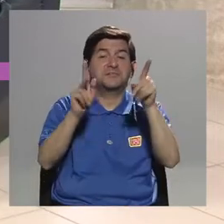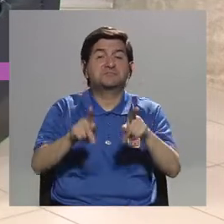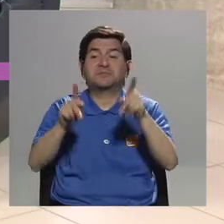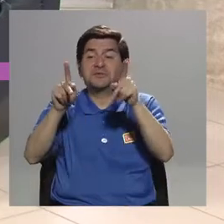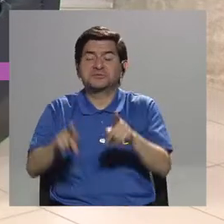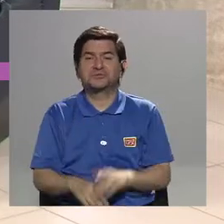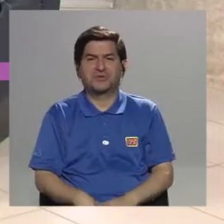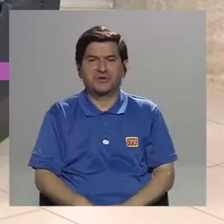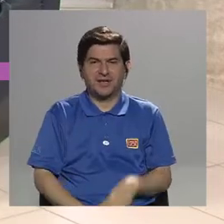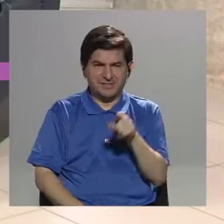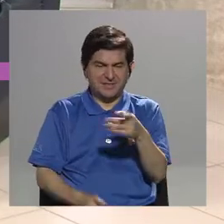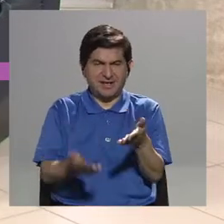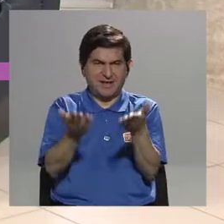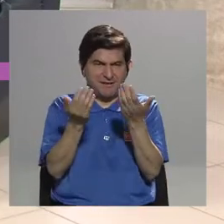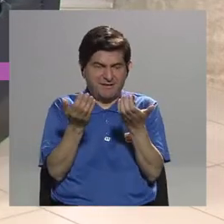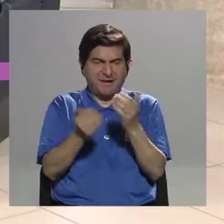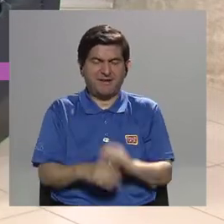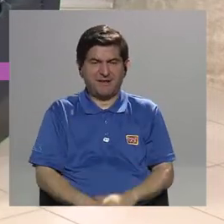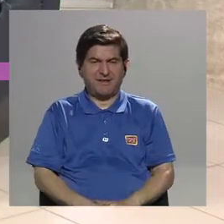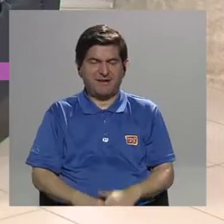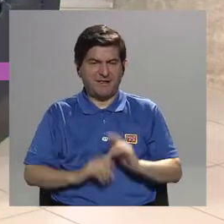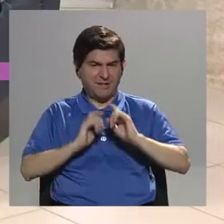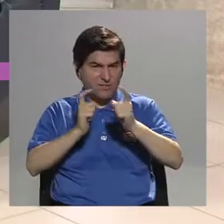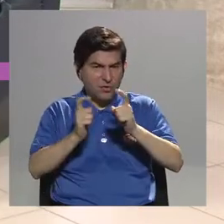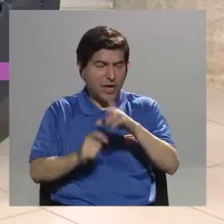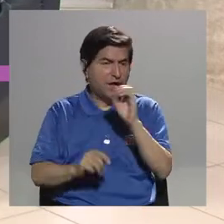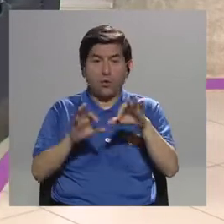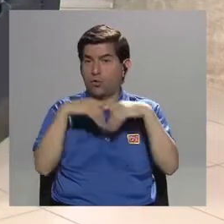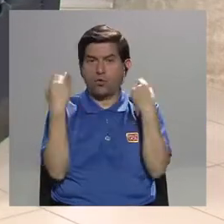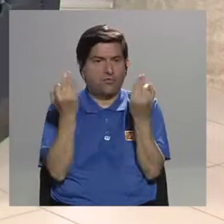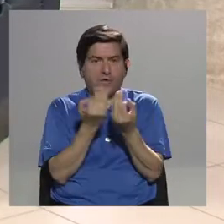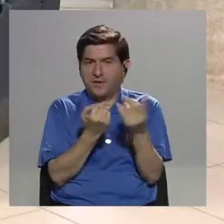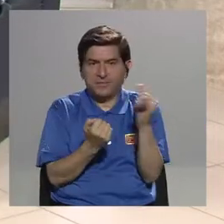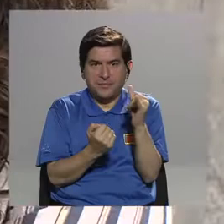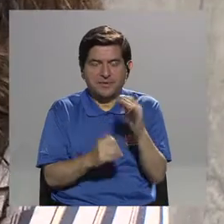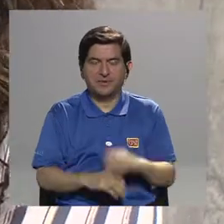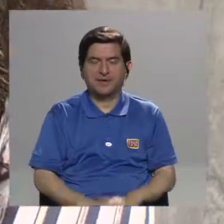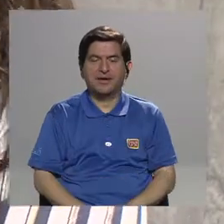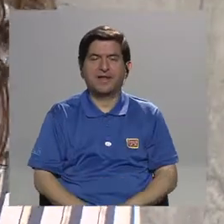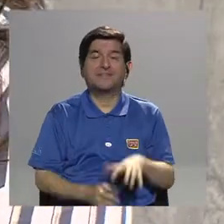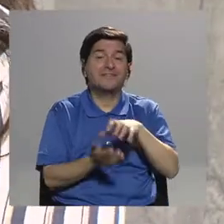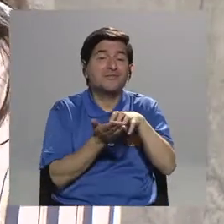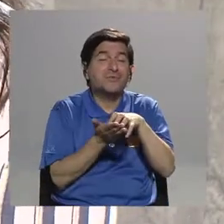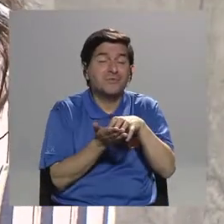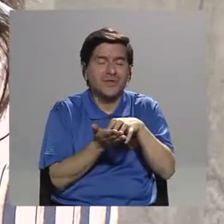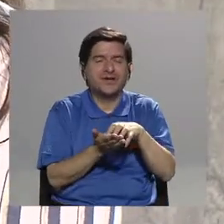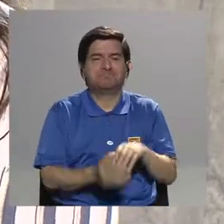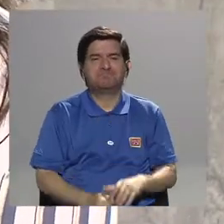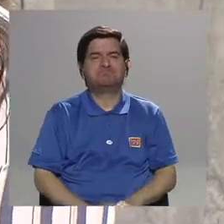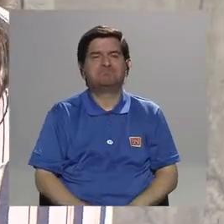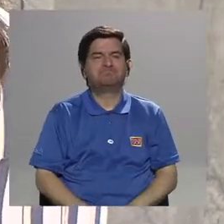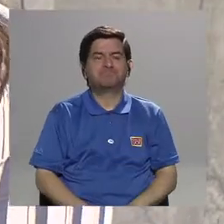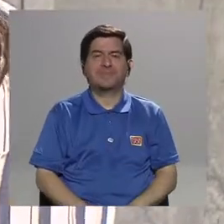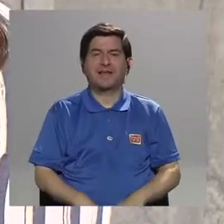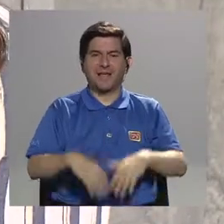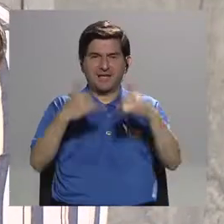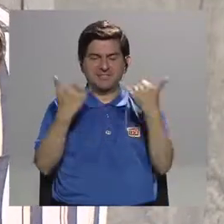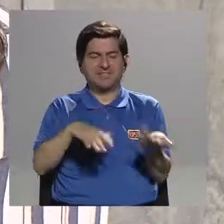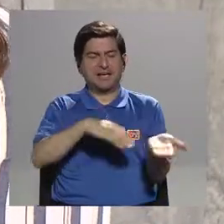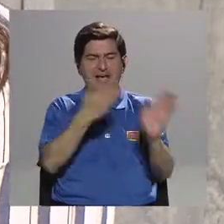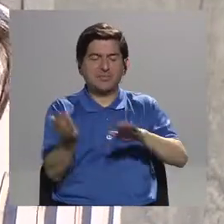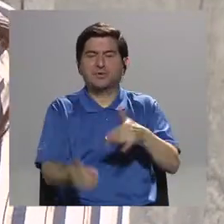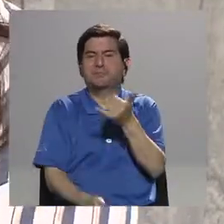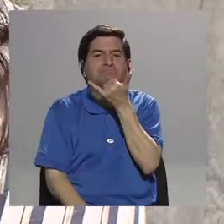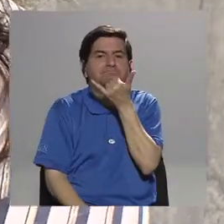personas que quieren ser donantes o los familiares? Una de las dudas es cómo proceder una vez que